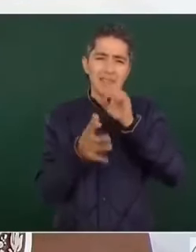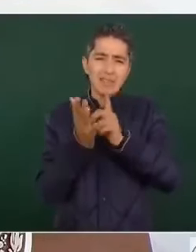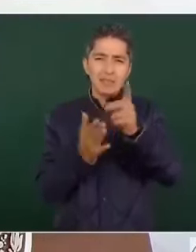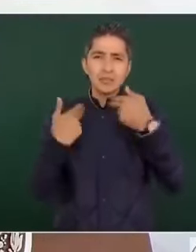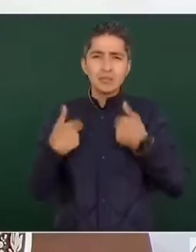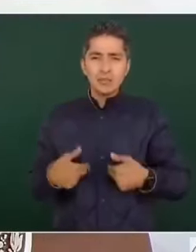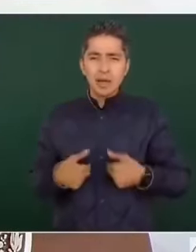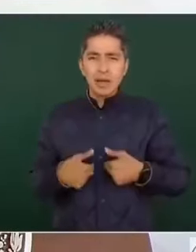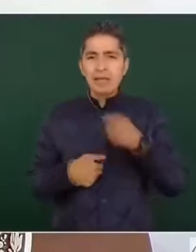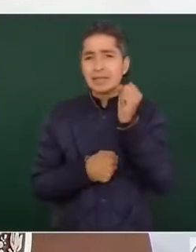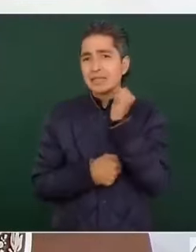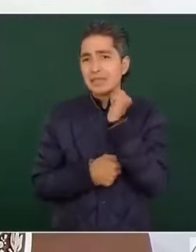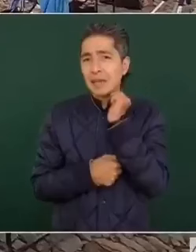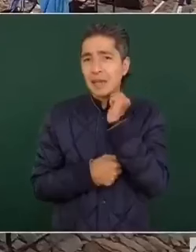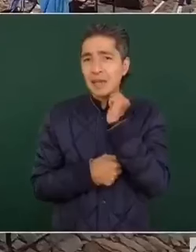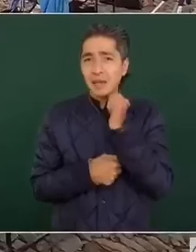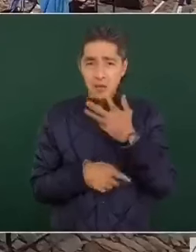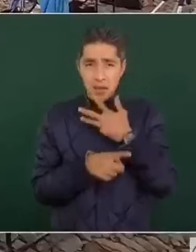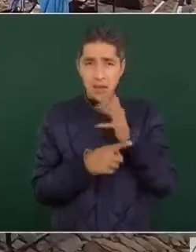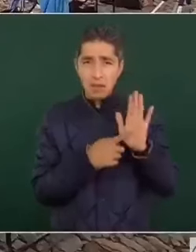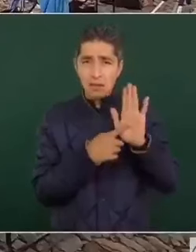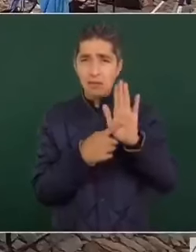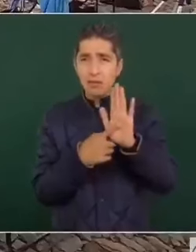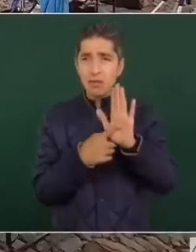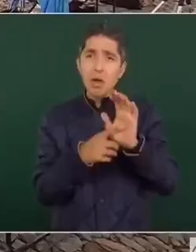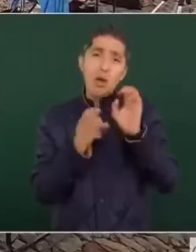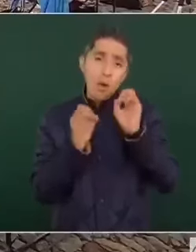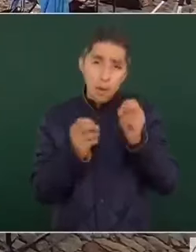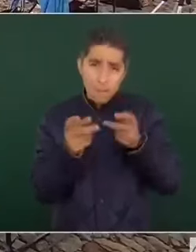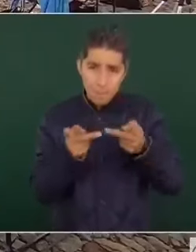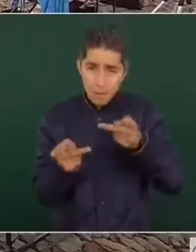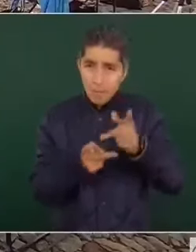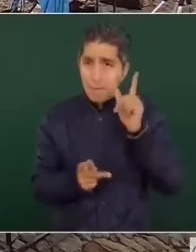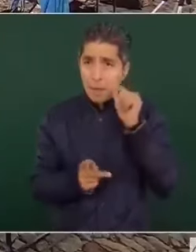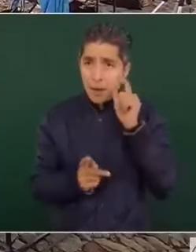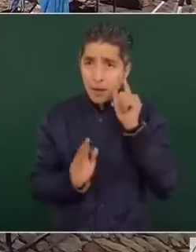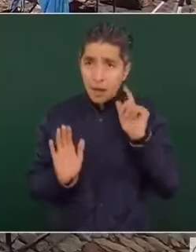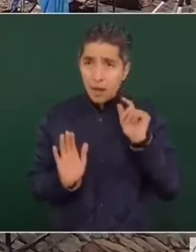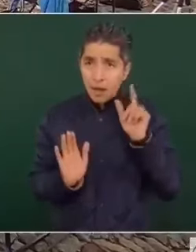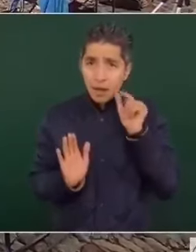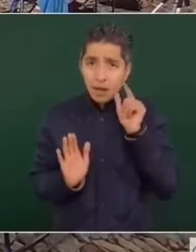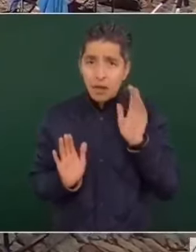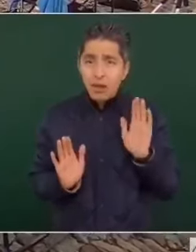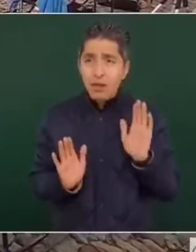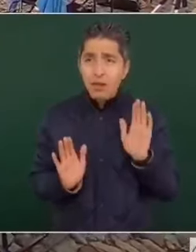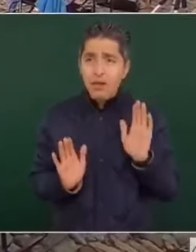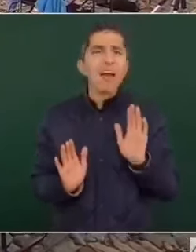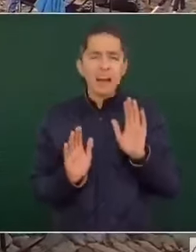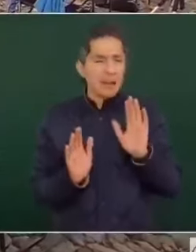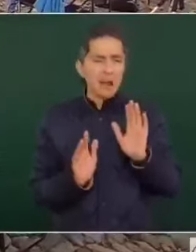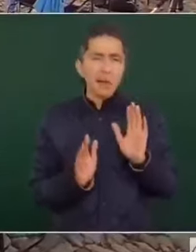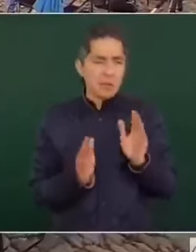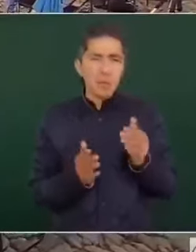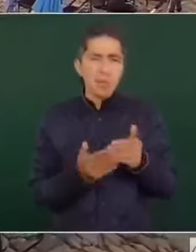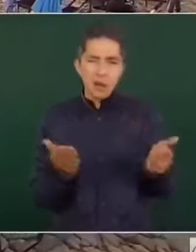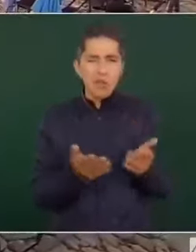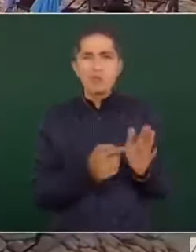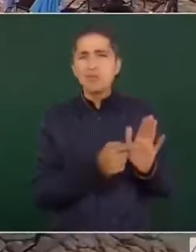senador? O la preparamos para mañana, ¿no? Tengo, pero siquiera preparo. Ah, pues de una vez, sí.